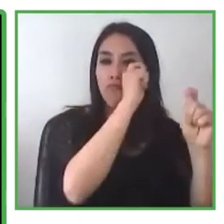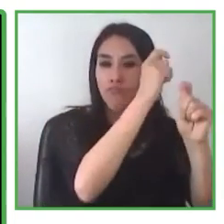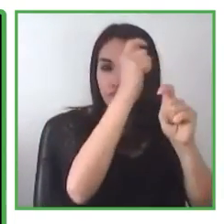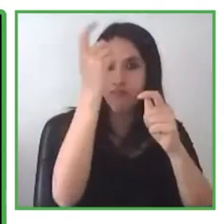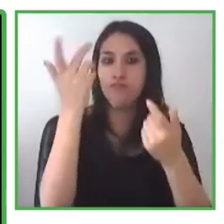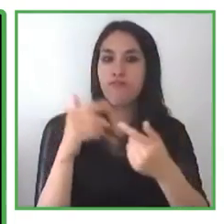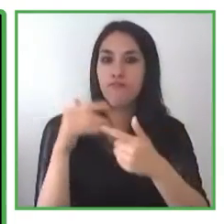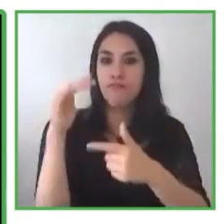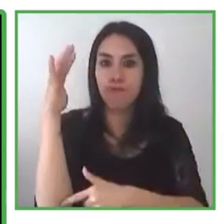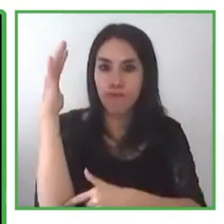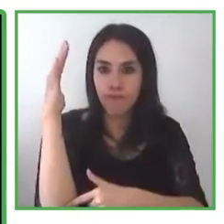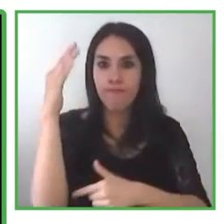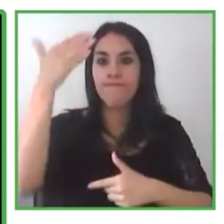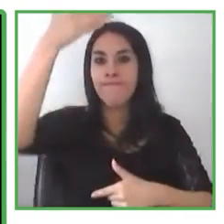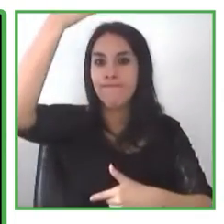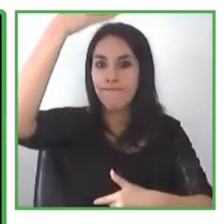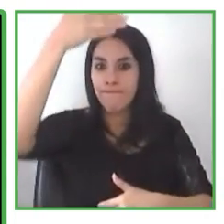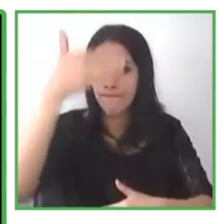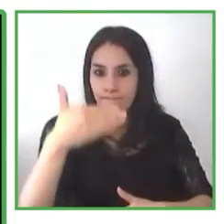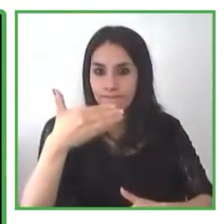arbañilería, carpintería,